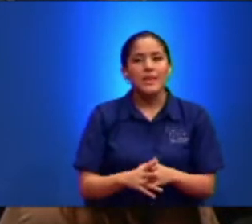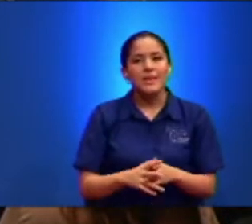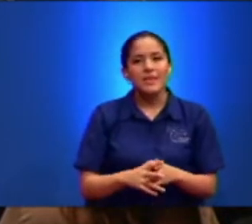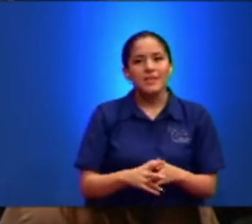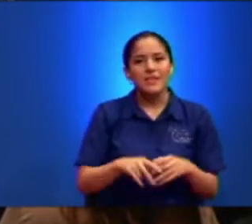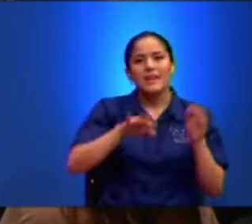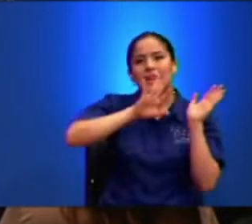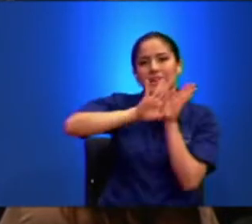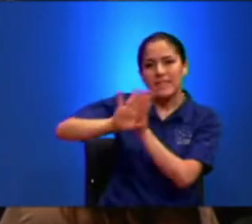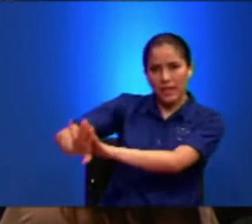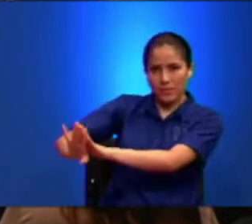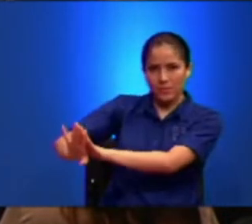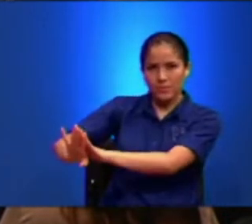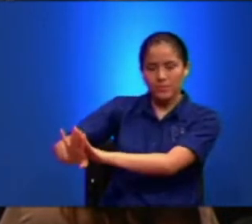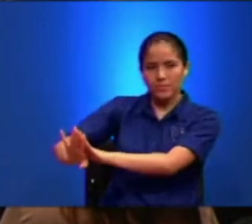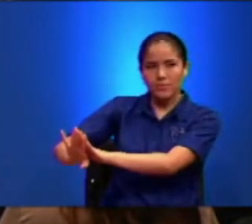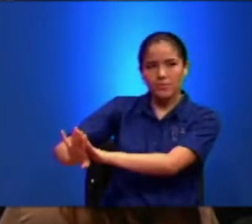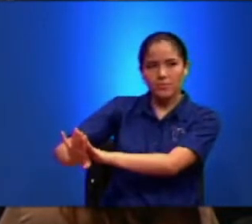rechazado